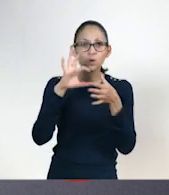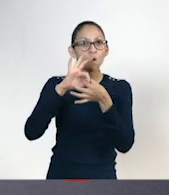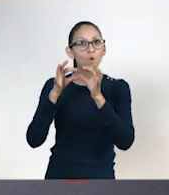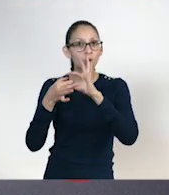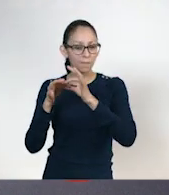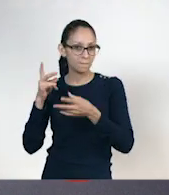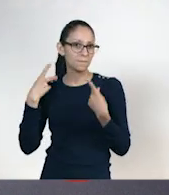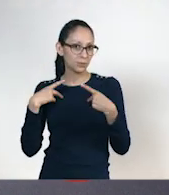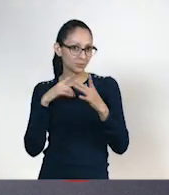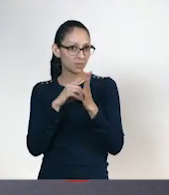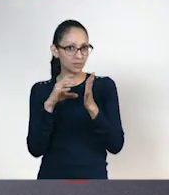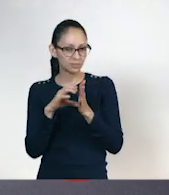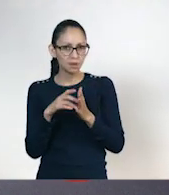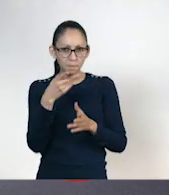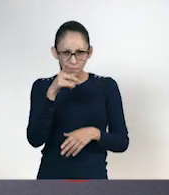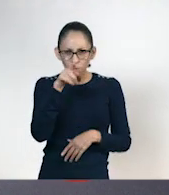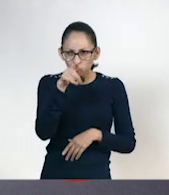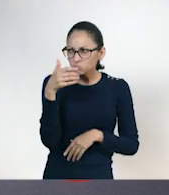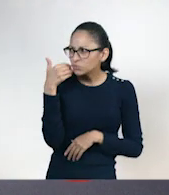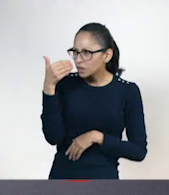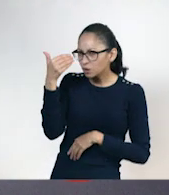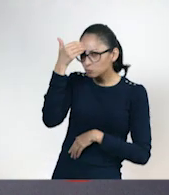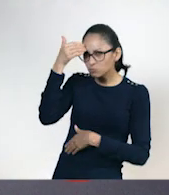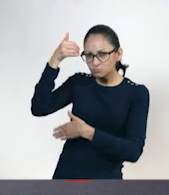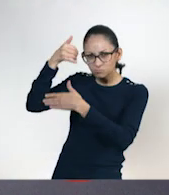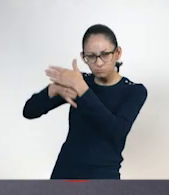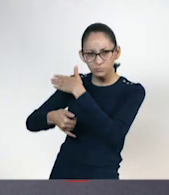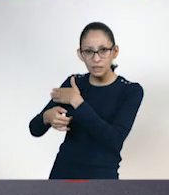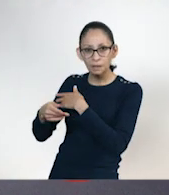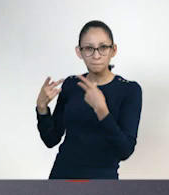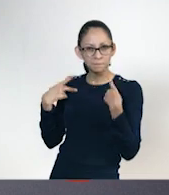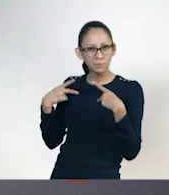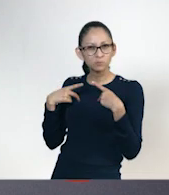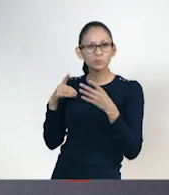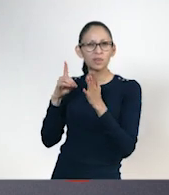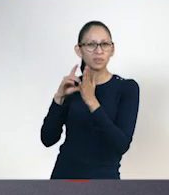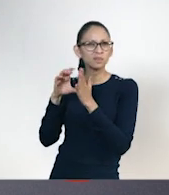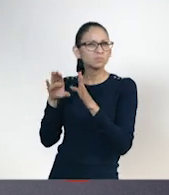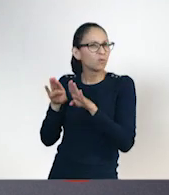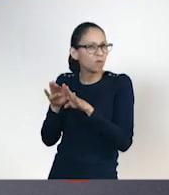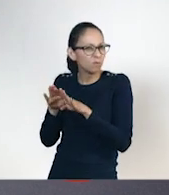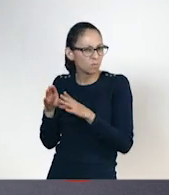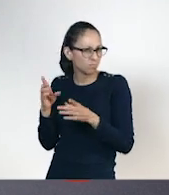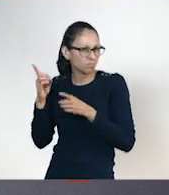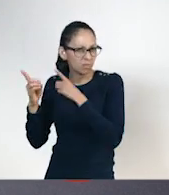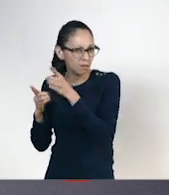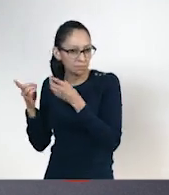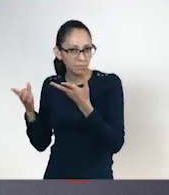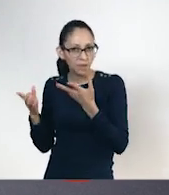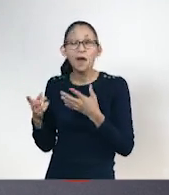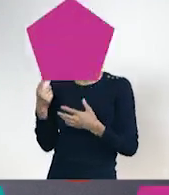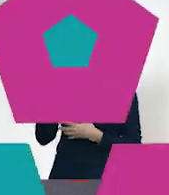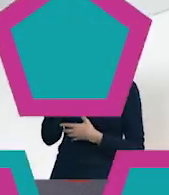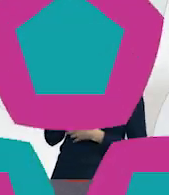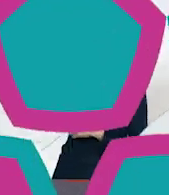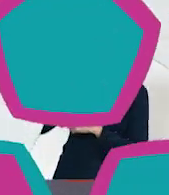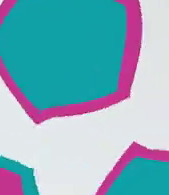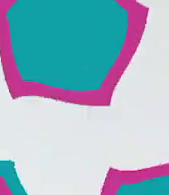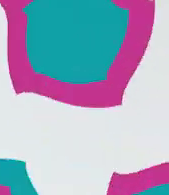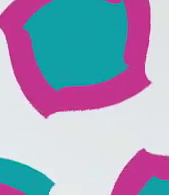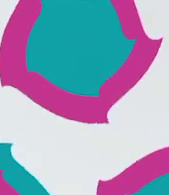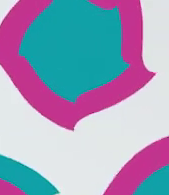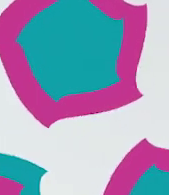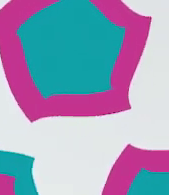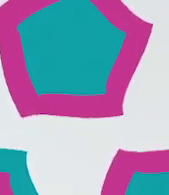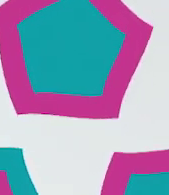Pero, ¿quieren conocer un poco más sobre el deporte adaptado para personas con discapacidad? Excelente idea, claro que sí. Acompáñenos a ver el